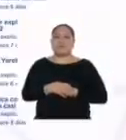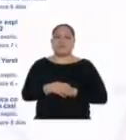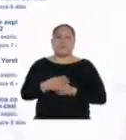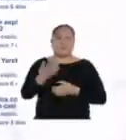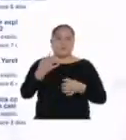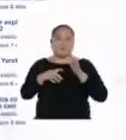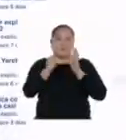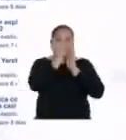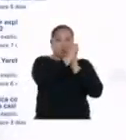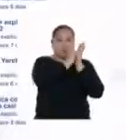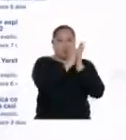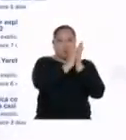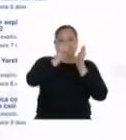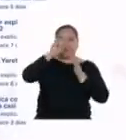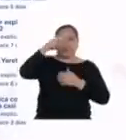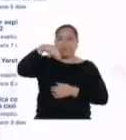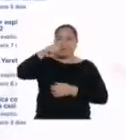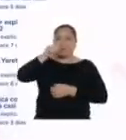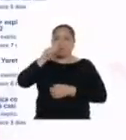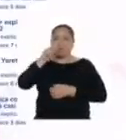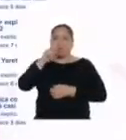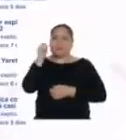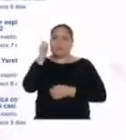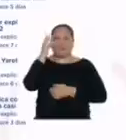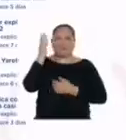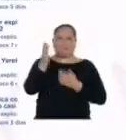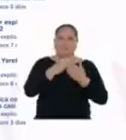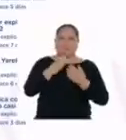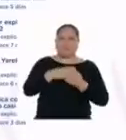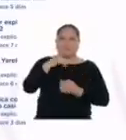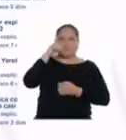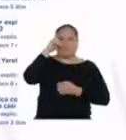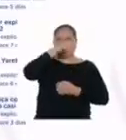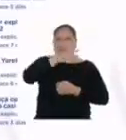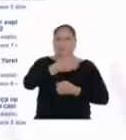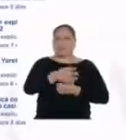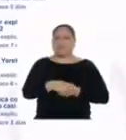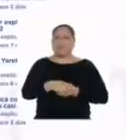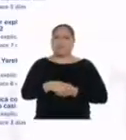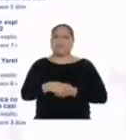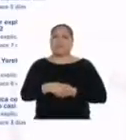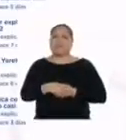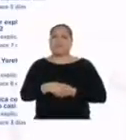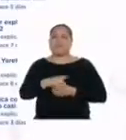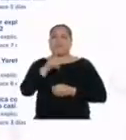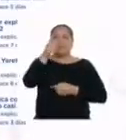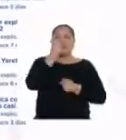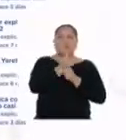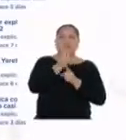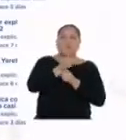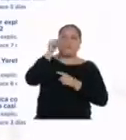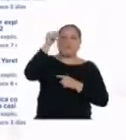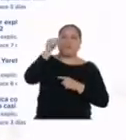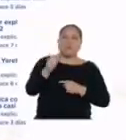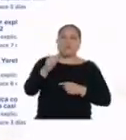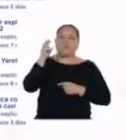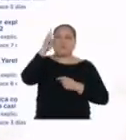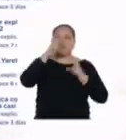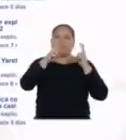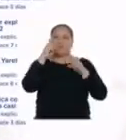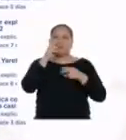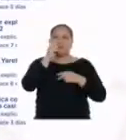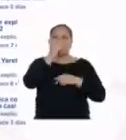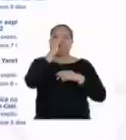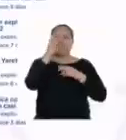Hacer un texto instructivo no es nada sencillo, nos ha costado mucho trabajo. ¡Ajá! Acá estoy viendo